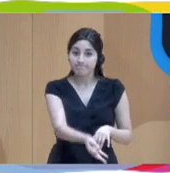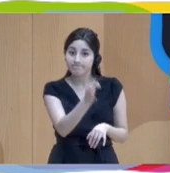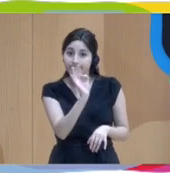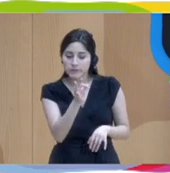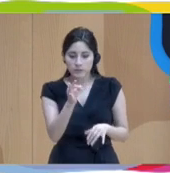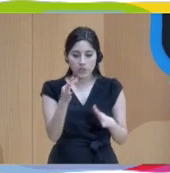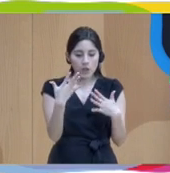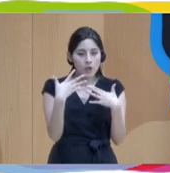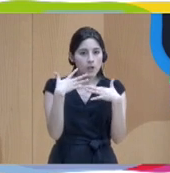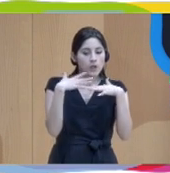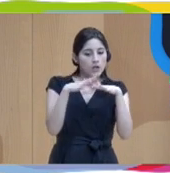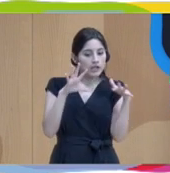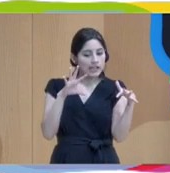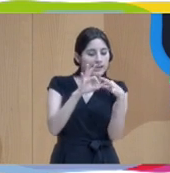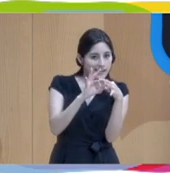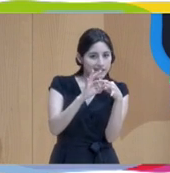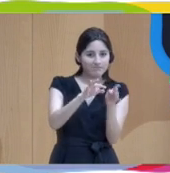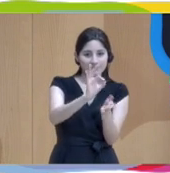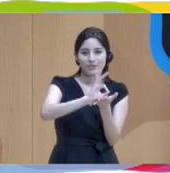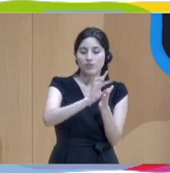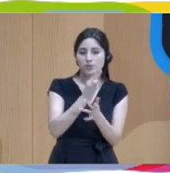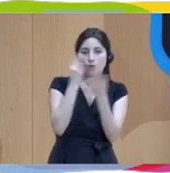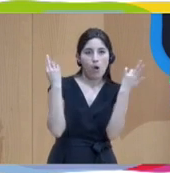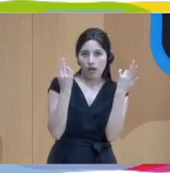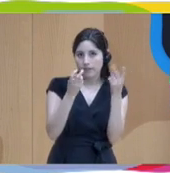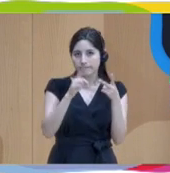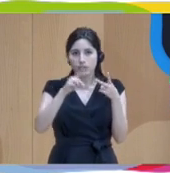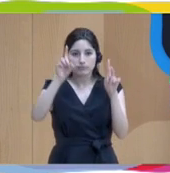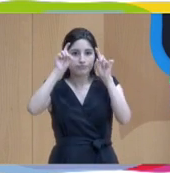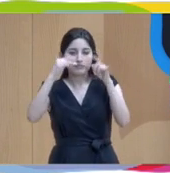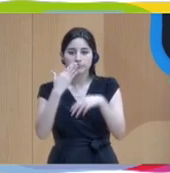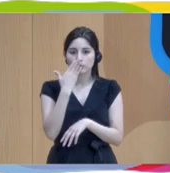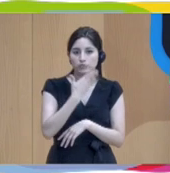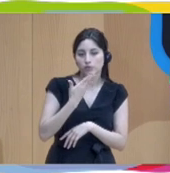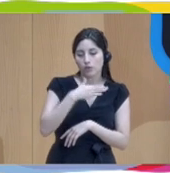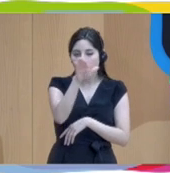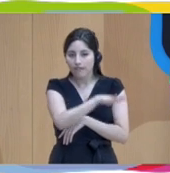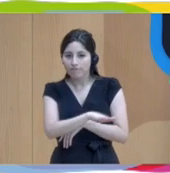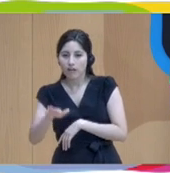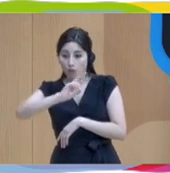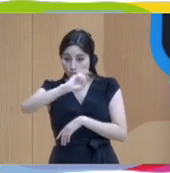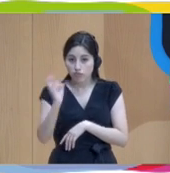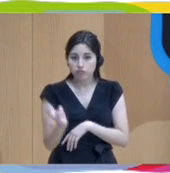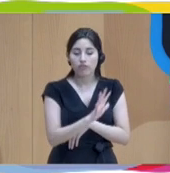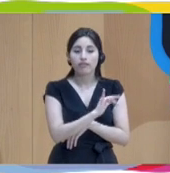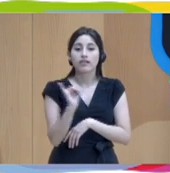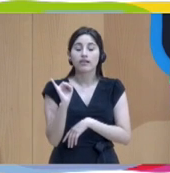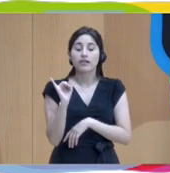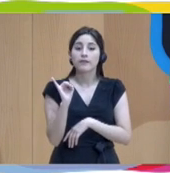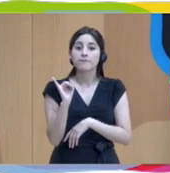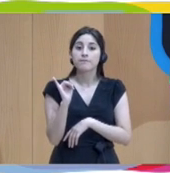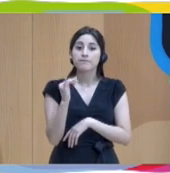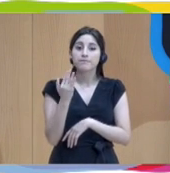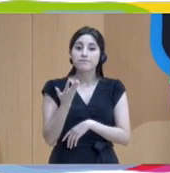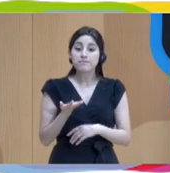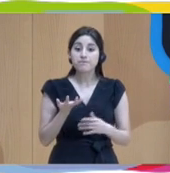puntual con diferentes servicios, de salud pública, escuela, educativo, para la infancia, y cuando estamos en presencia